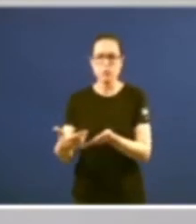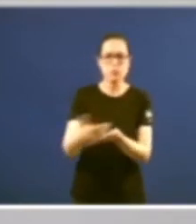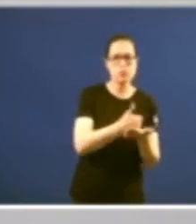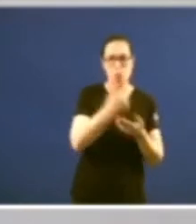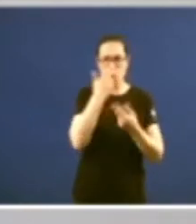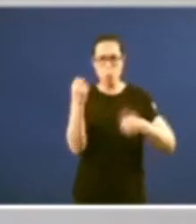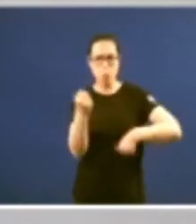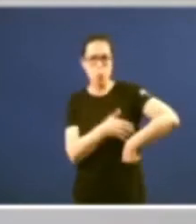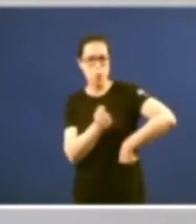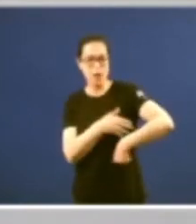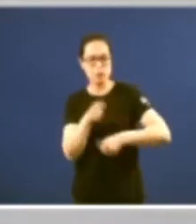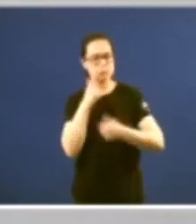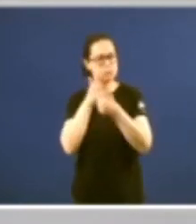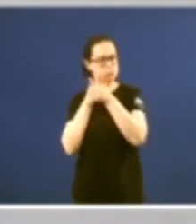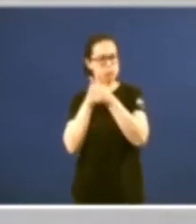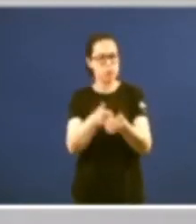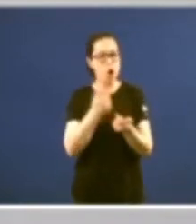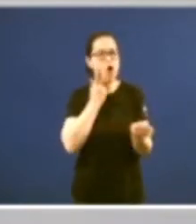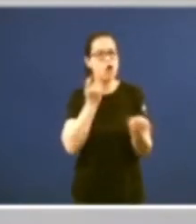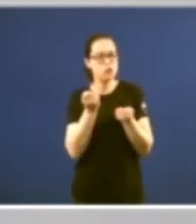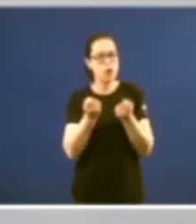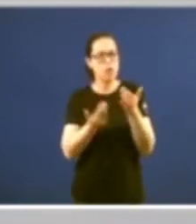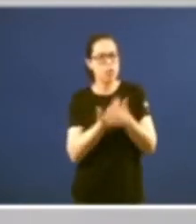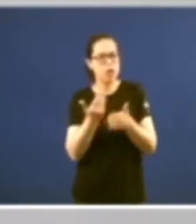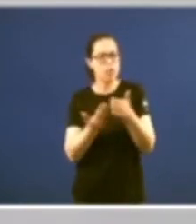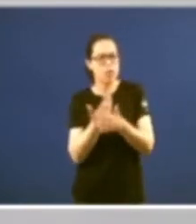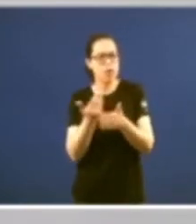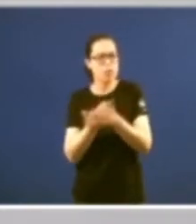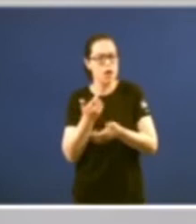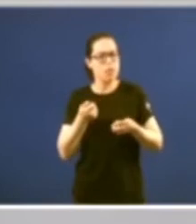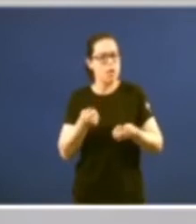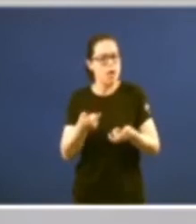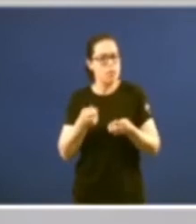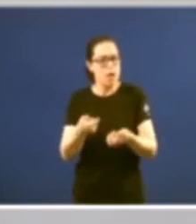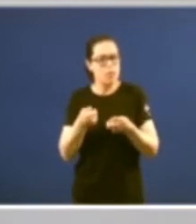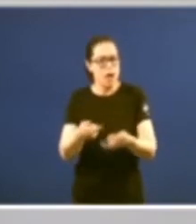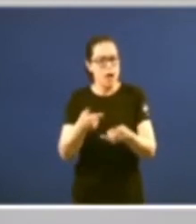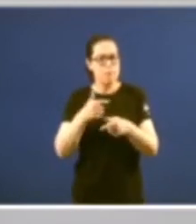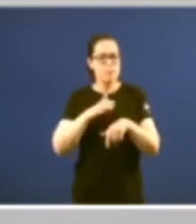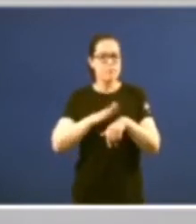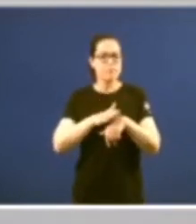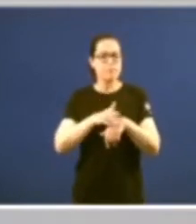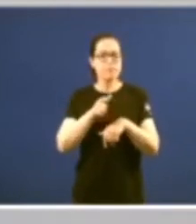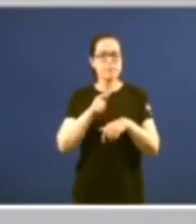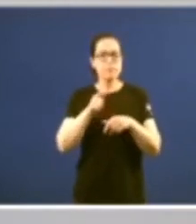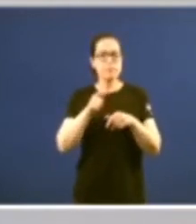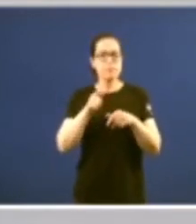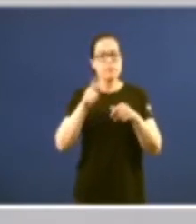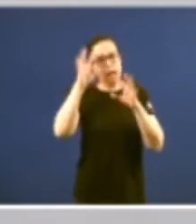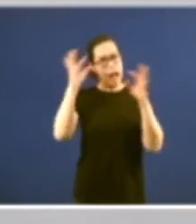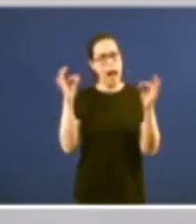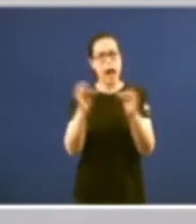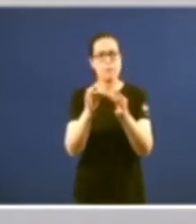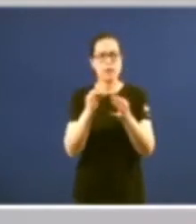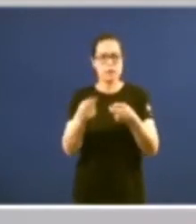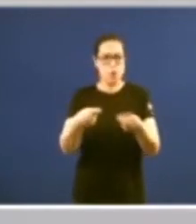y posibilita su labor diaria extendiéndose precisamente a cofradías a cámaras de comercio cámaras de